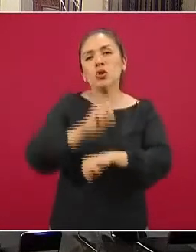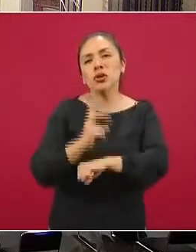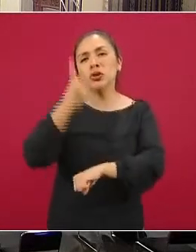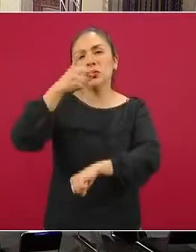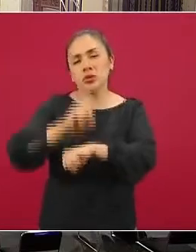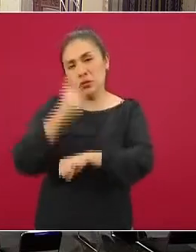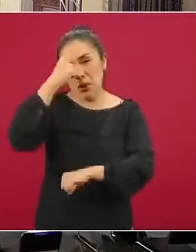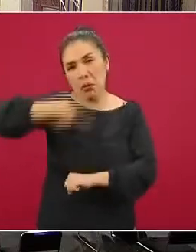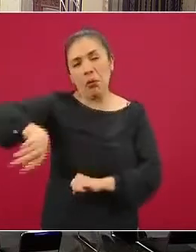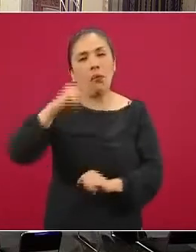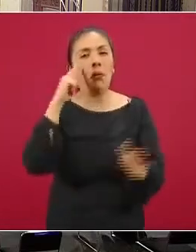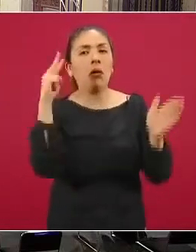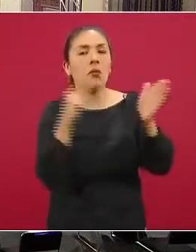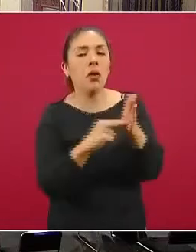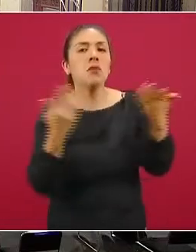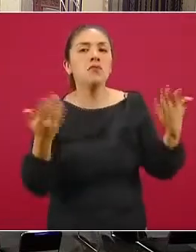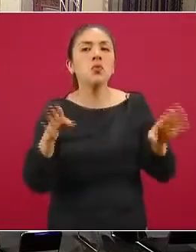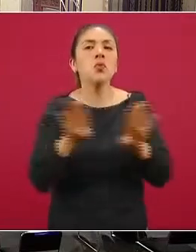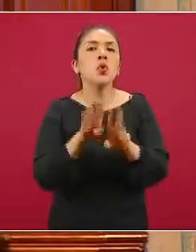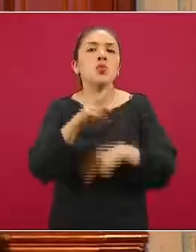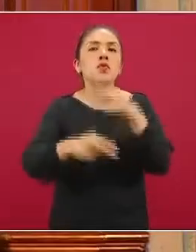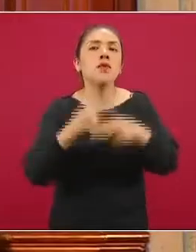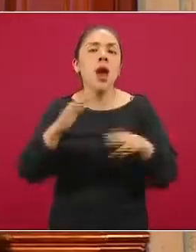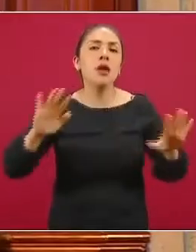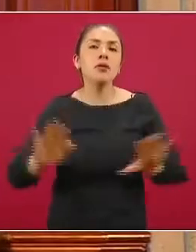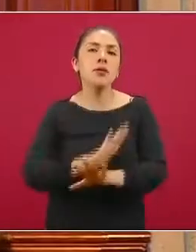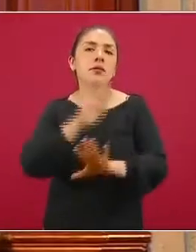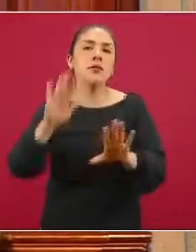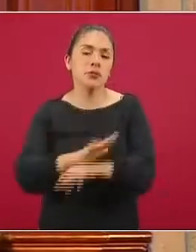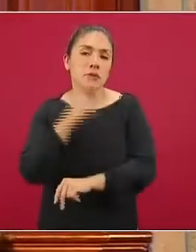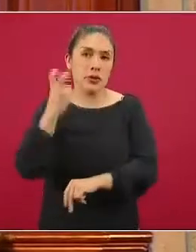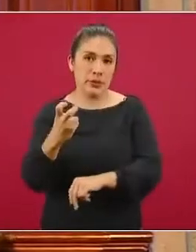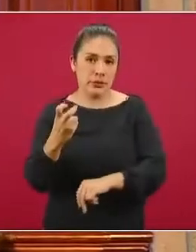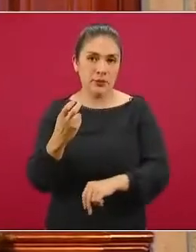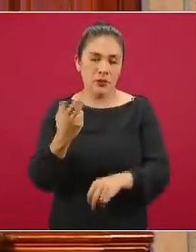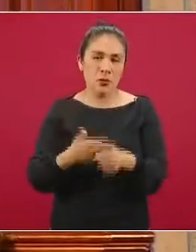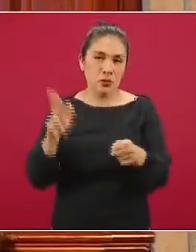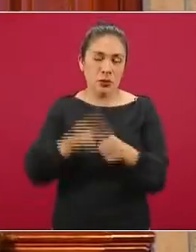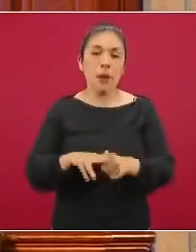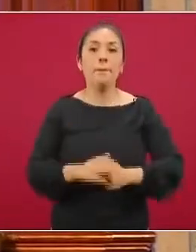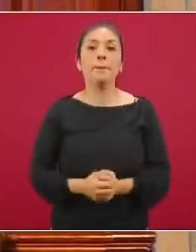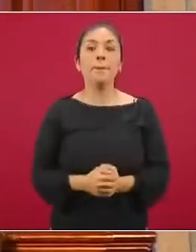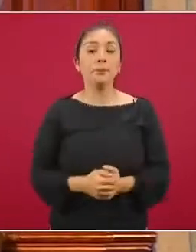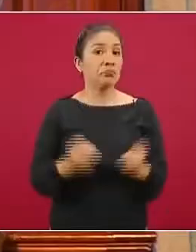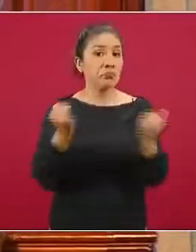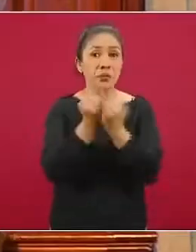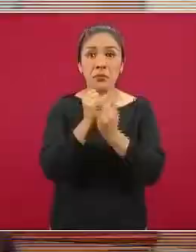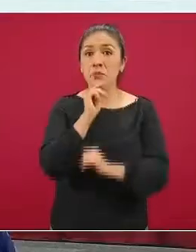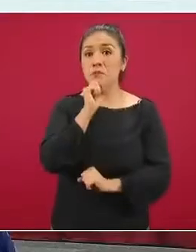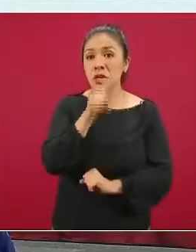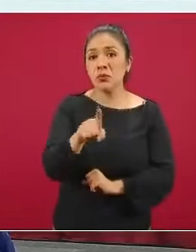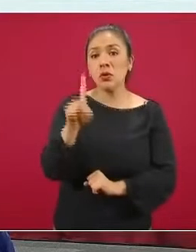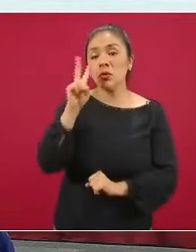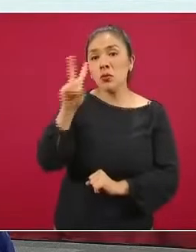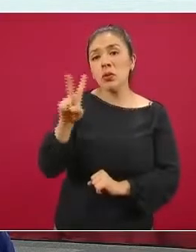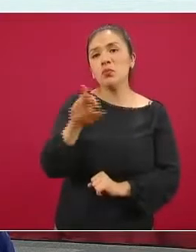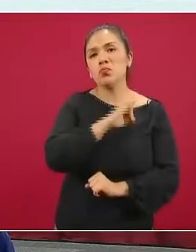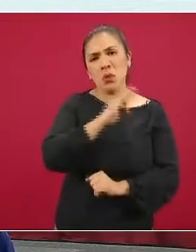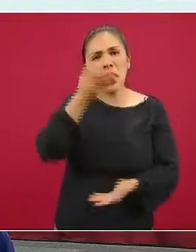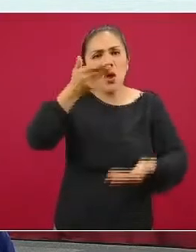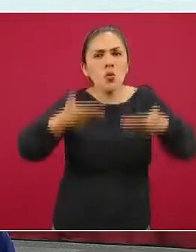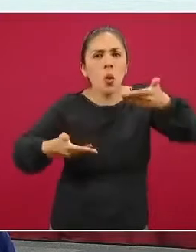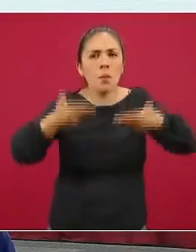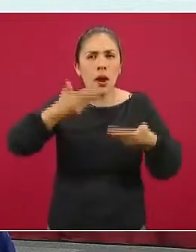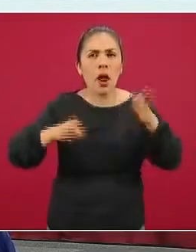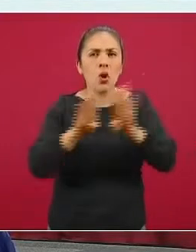poder entonces estar viendo cuál es la evolución del mismo. Así igualmente, aquí podemos comparar, como lo hacíamos